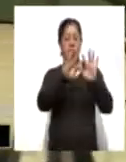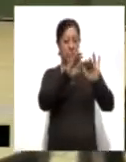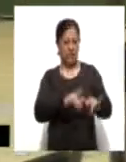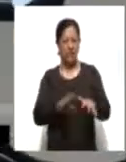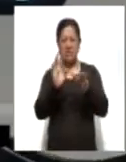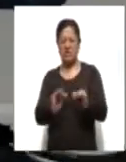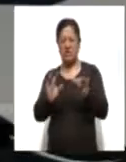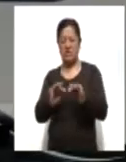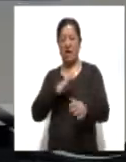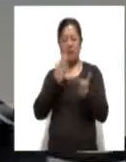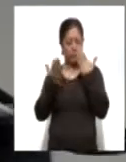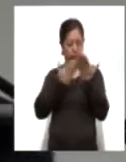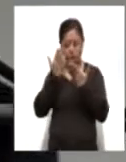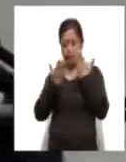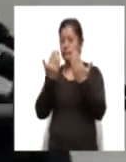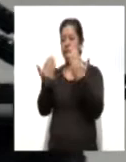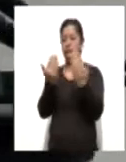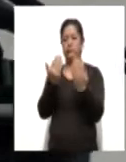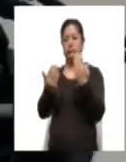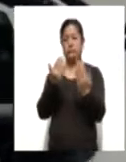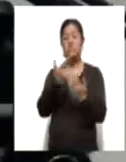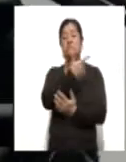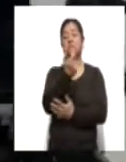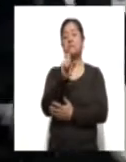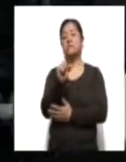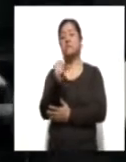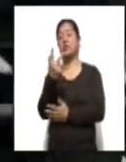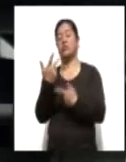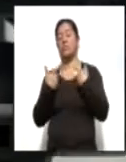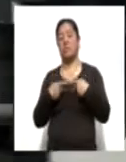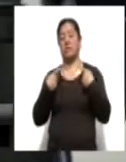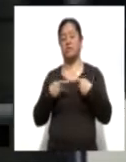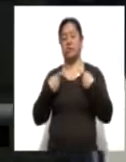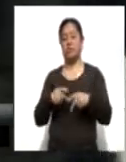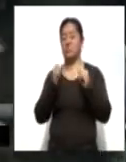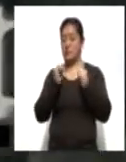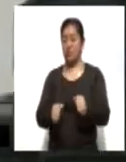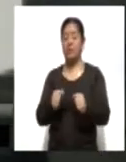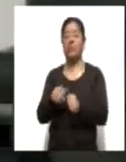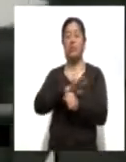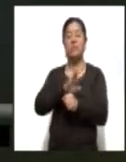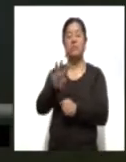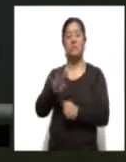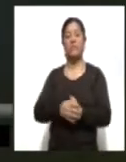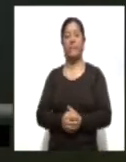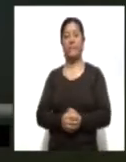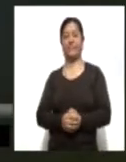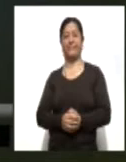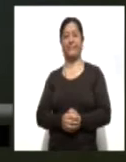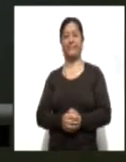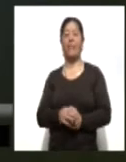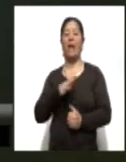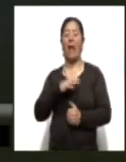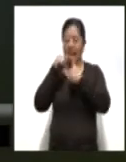realizó un estudio de efectividad comparativa entre 768 casos confirmados de COVID-19 que recibieron atención